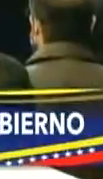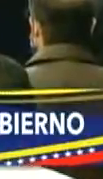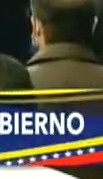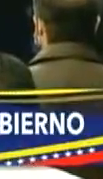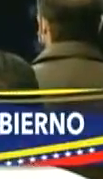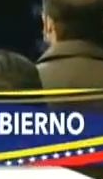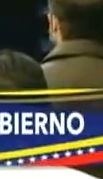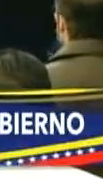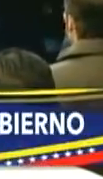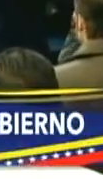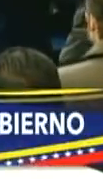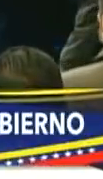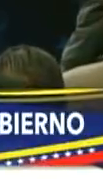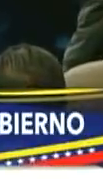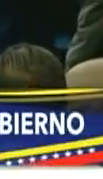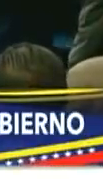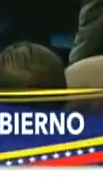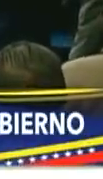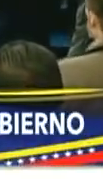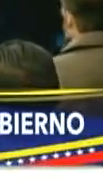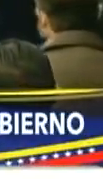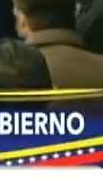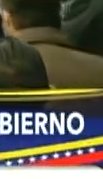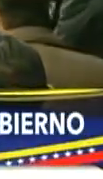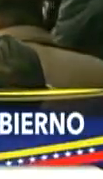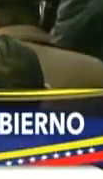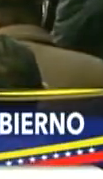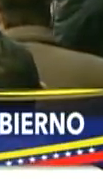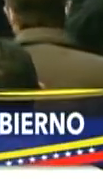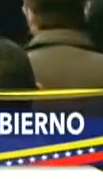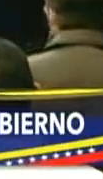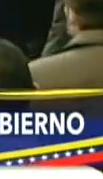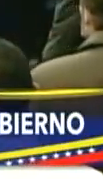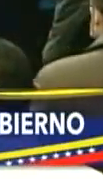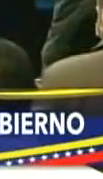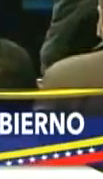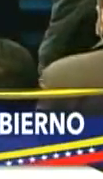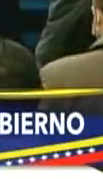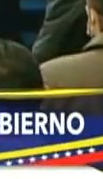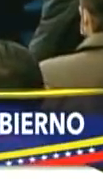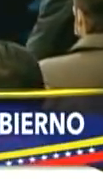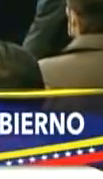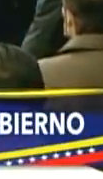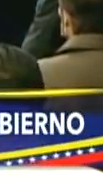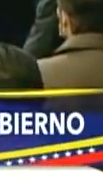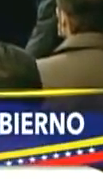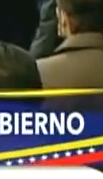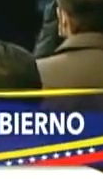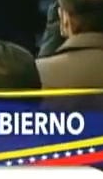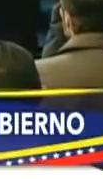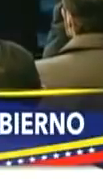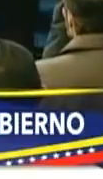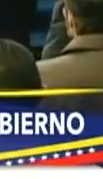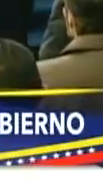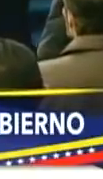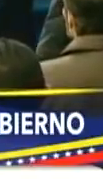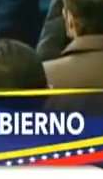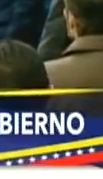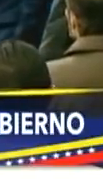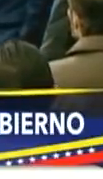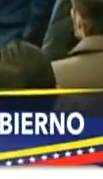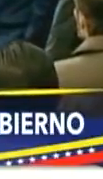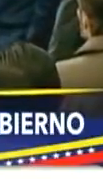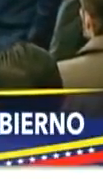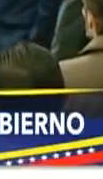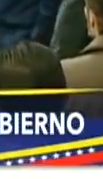sido este importante encuentro que llama al trabajo conjunto para solucionar los problemas del pueblo venezolano, para